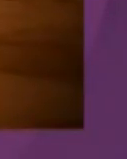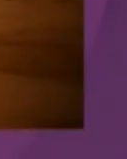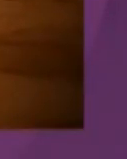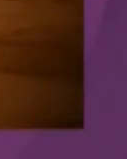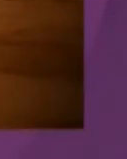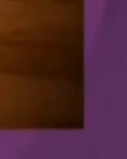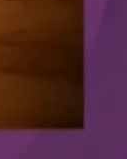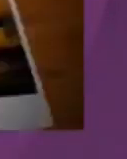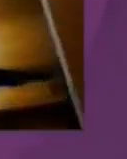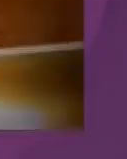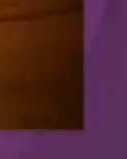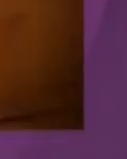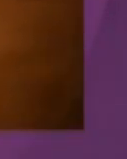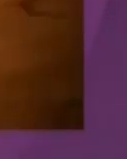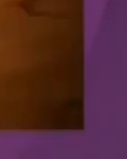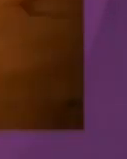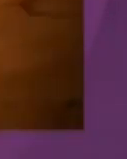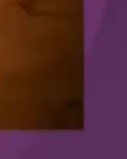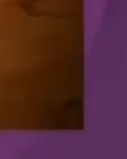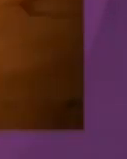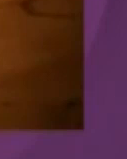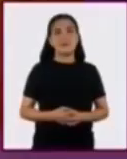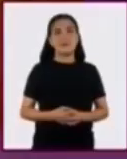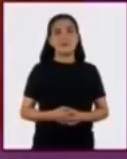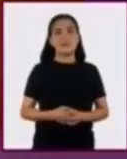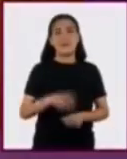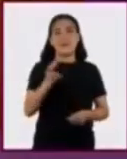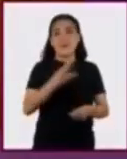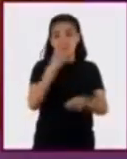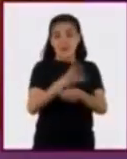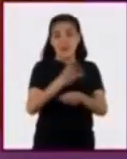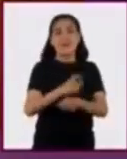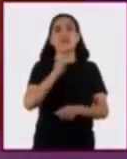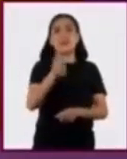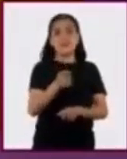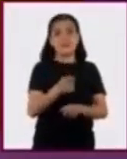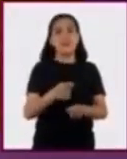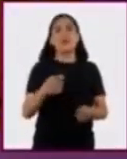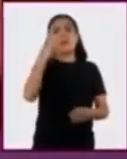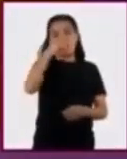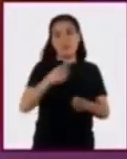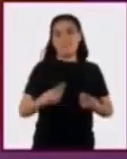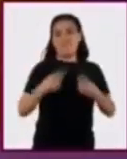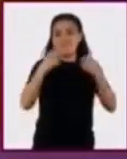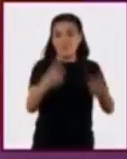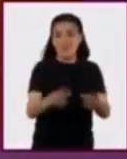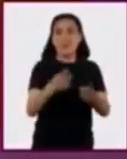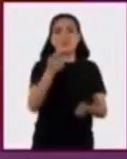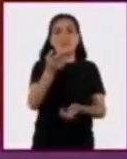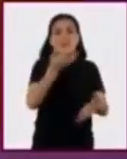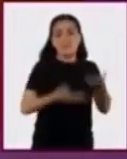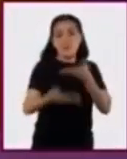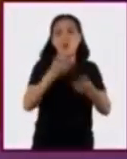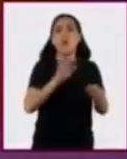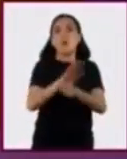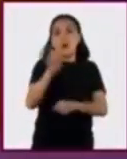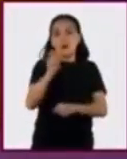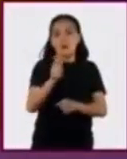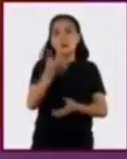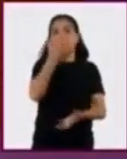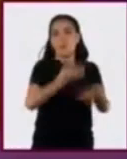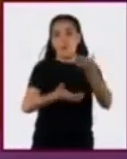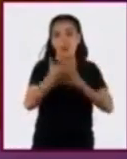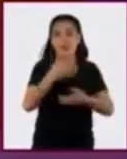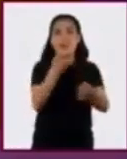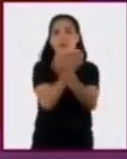Y el sector terciario proporciona servicios, algunos de ellos son comercio,